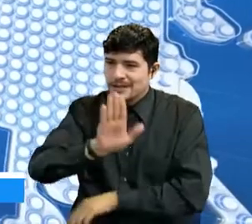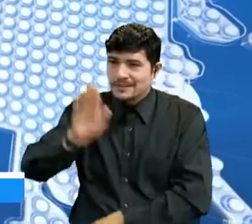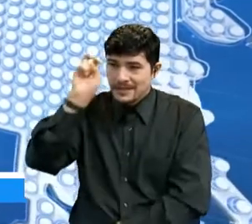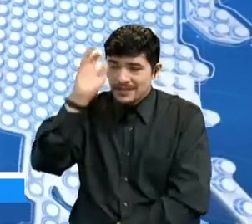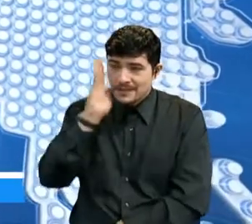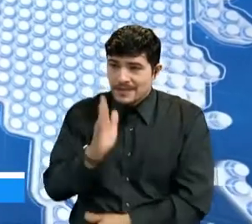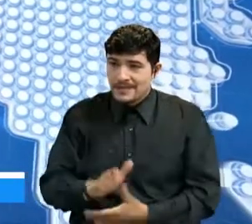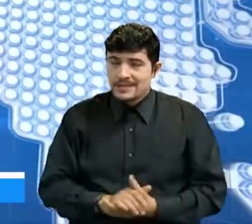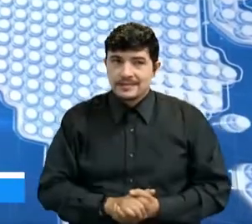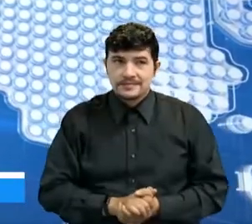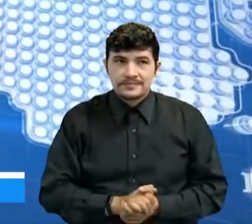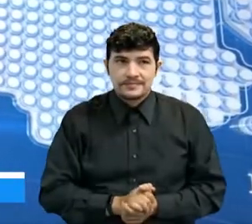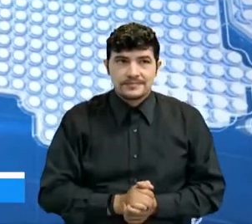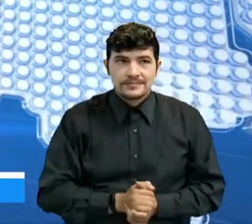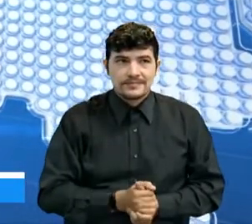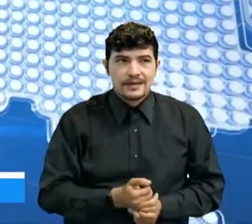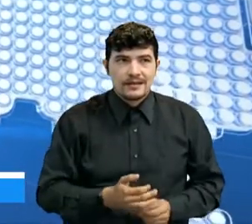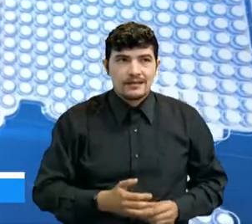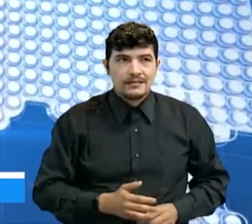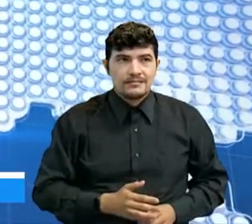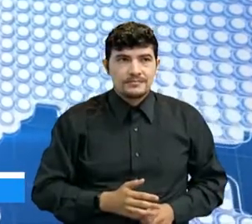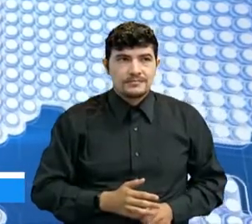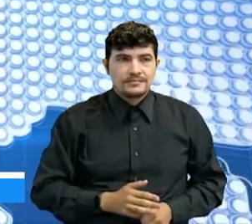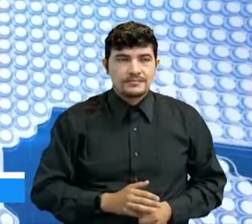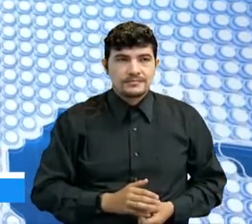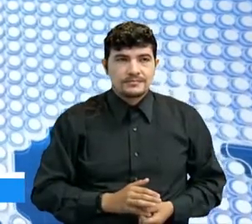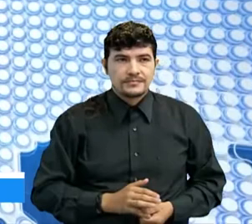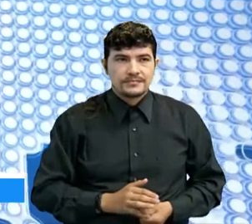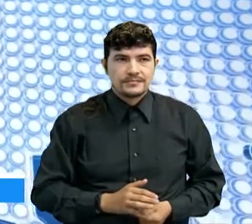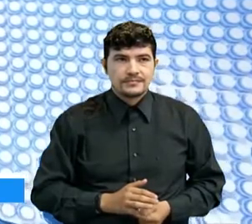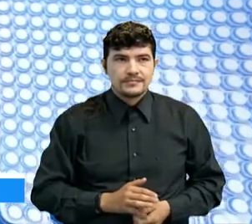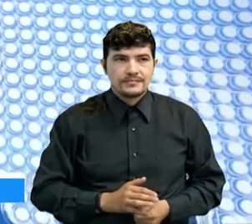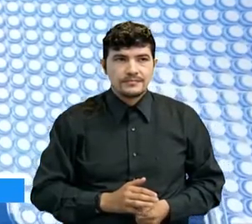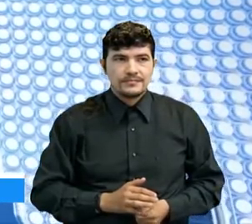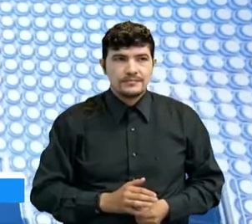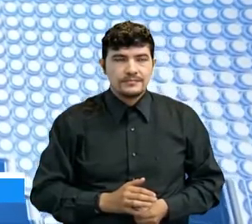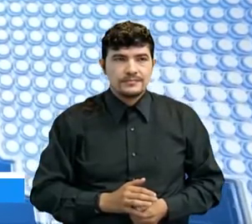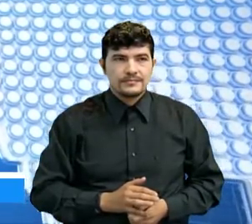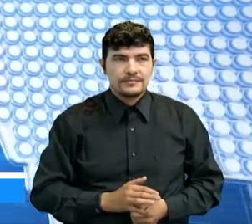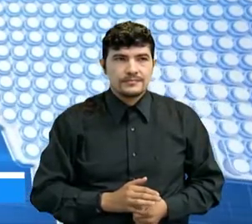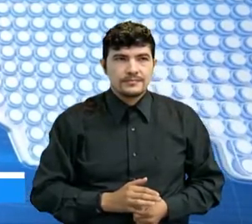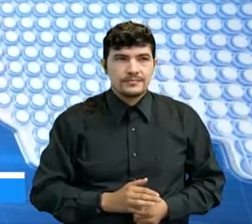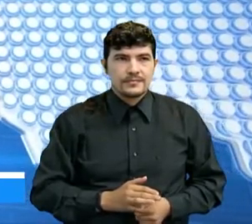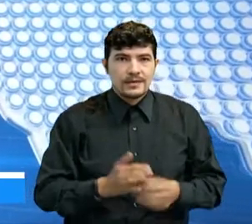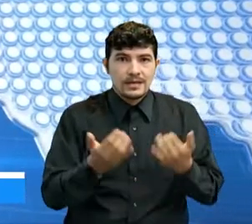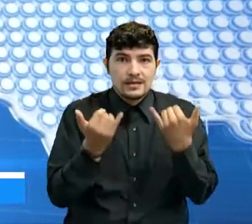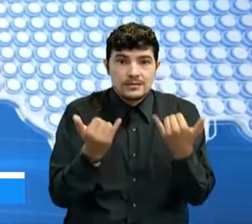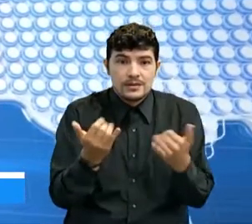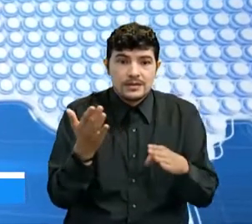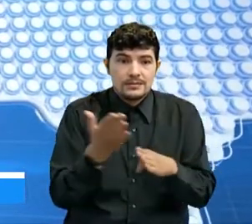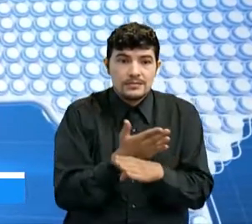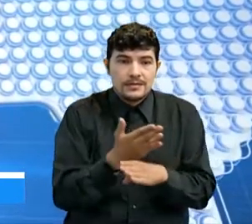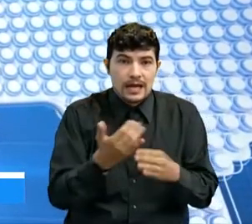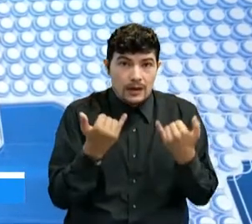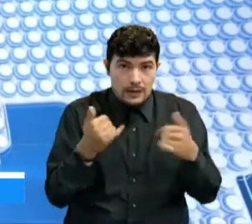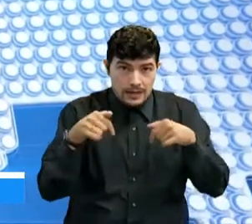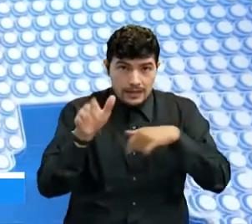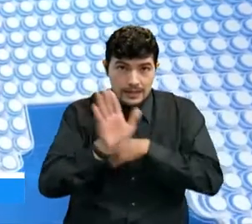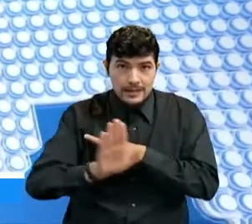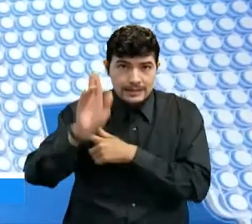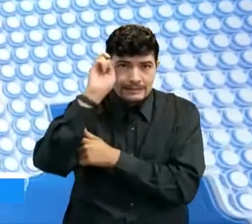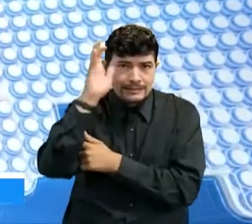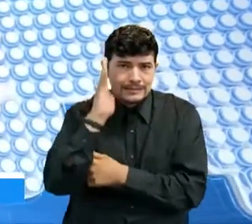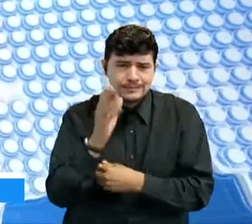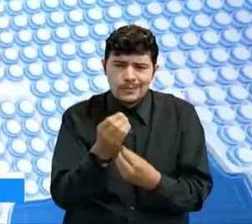Bueno, ahorita en estos momentos estamos teniendo muchos problemas de seguridad, estamos teniendo